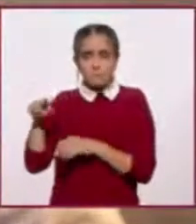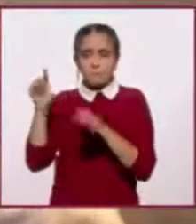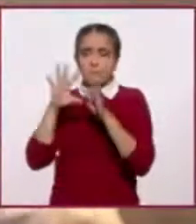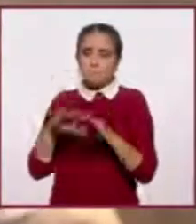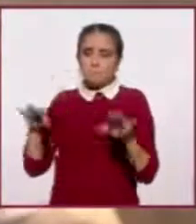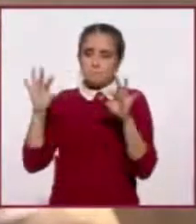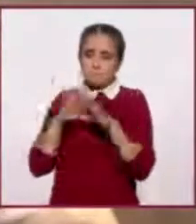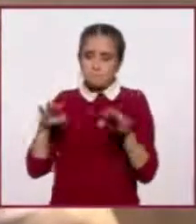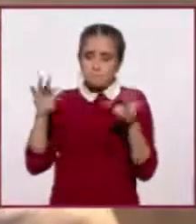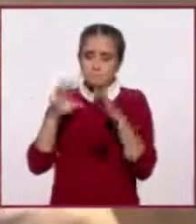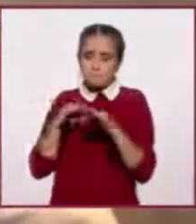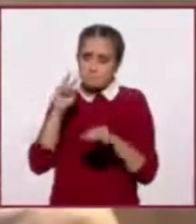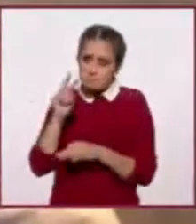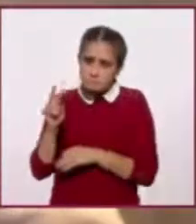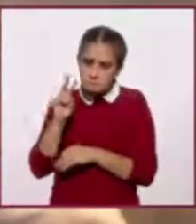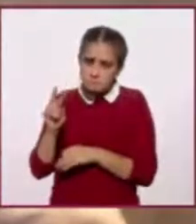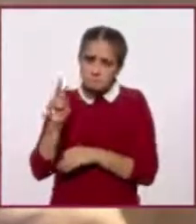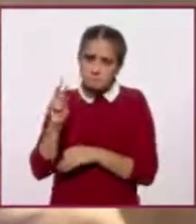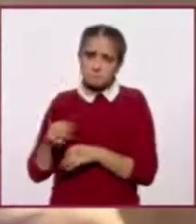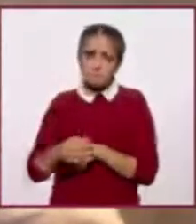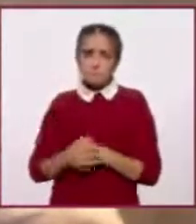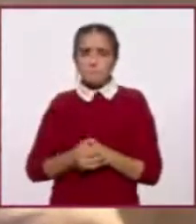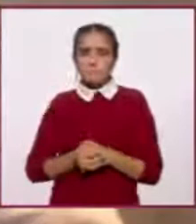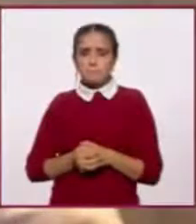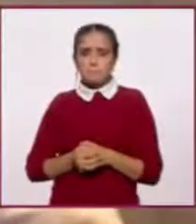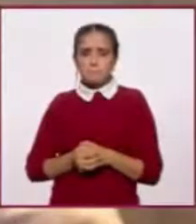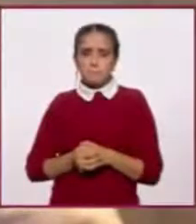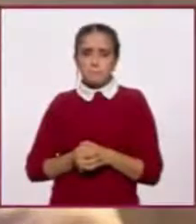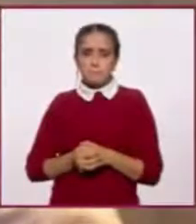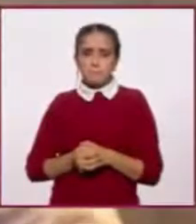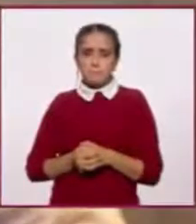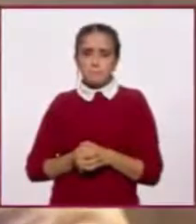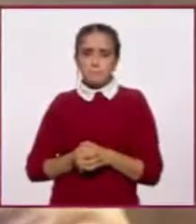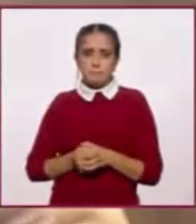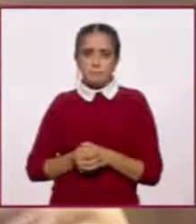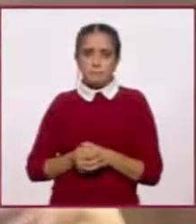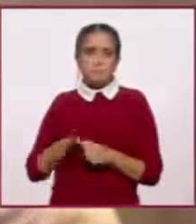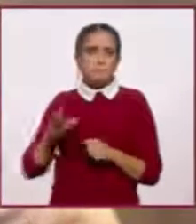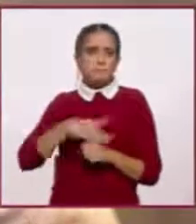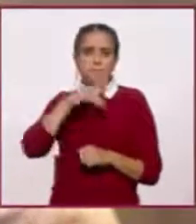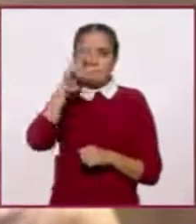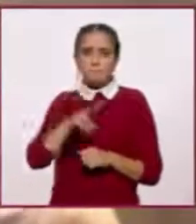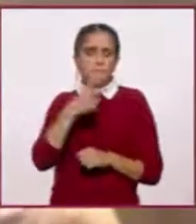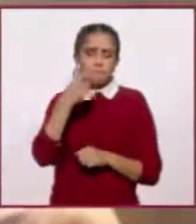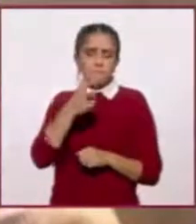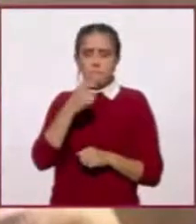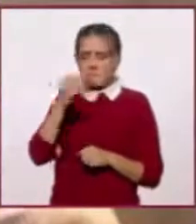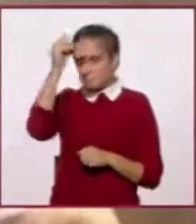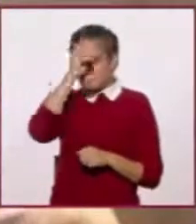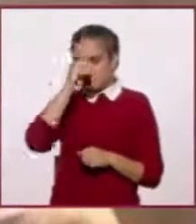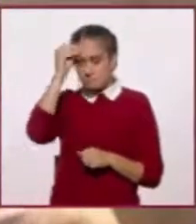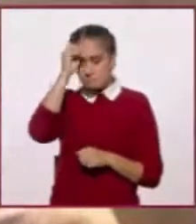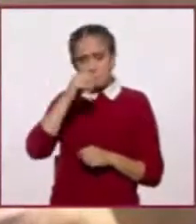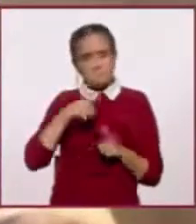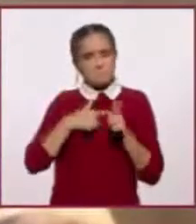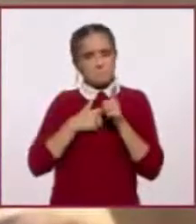sigan apodreciendo a... porque esto es una opinión permanente, de hecho,